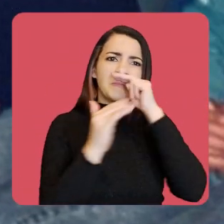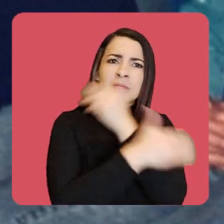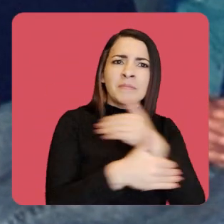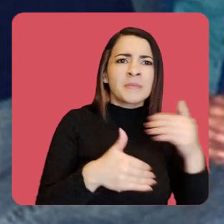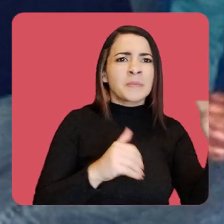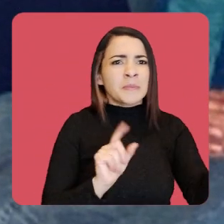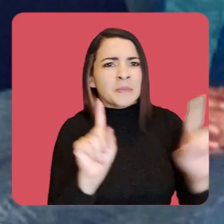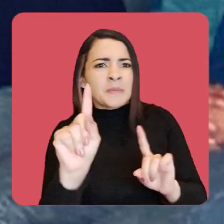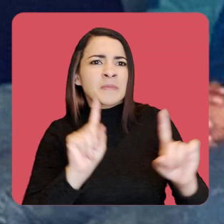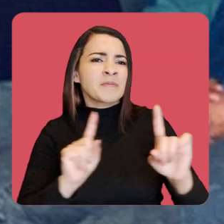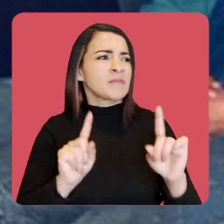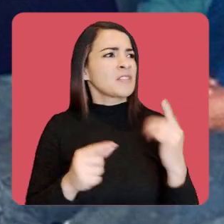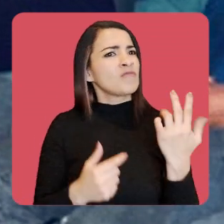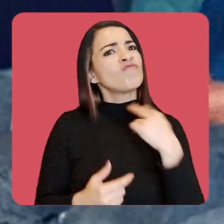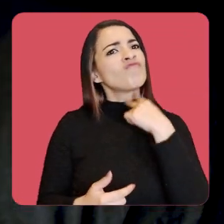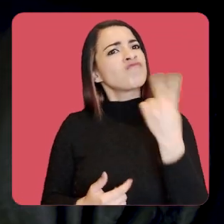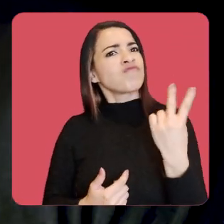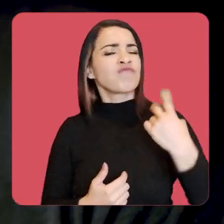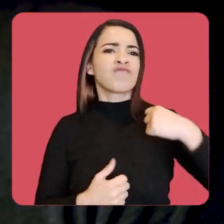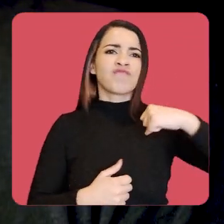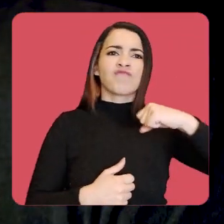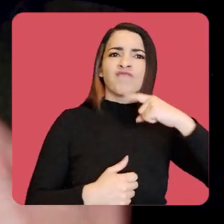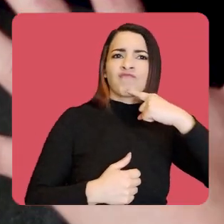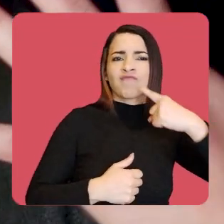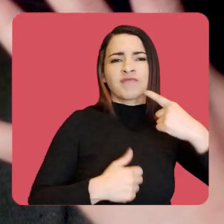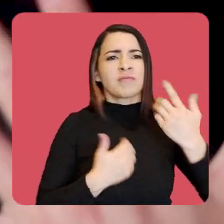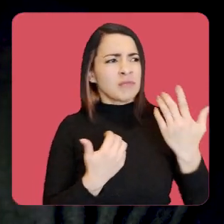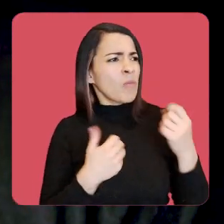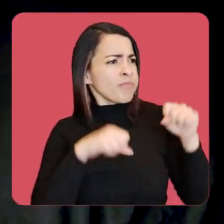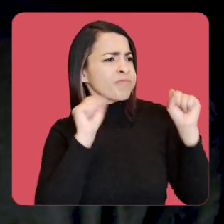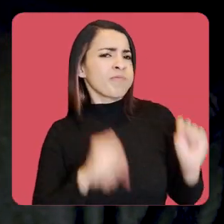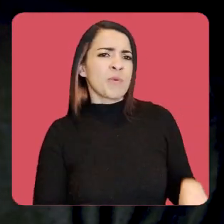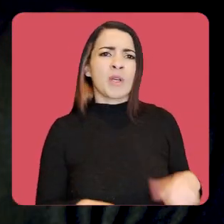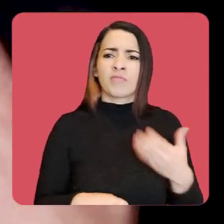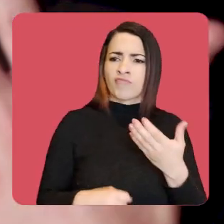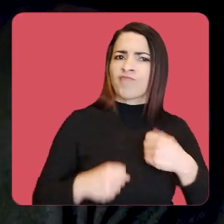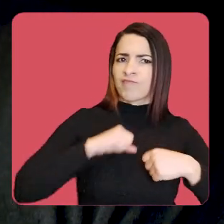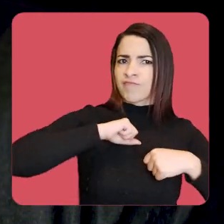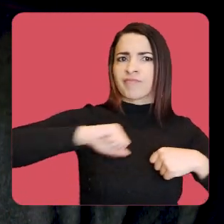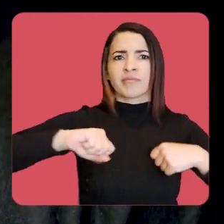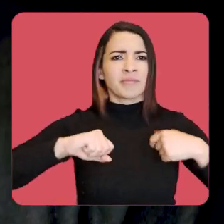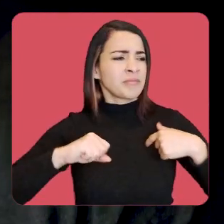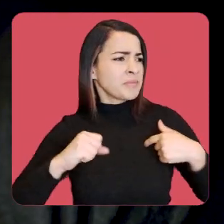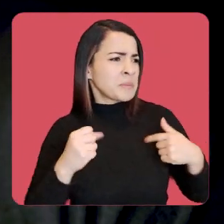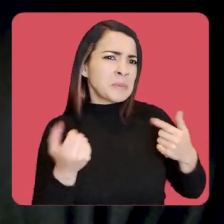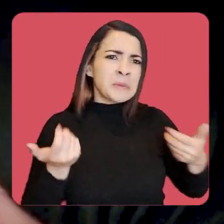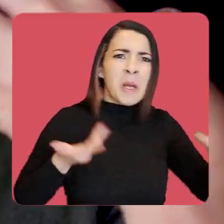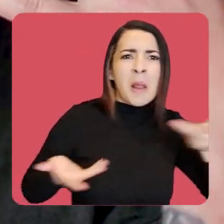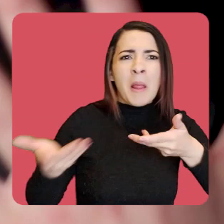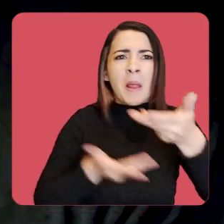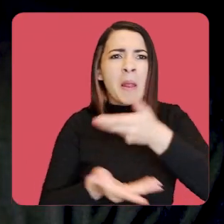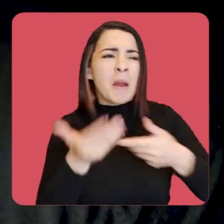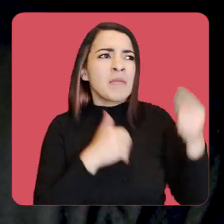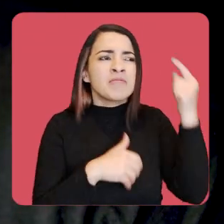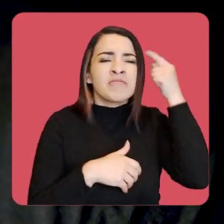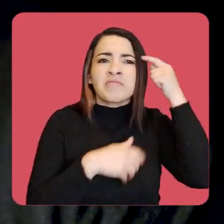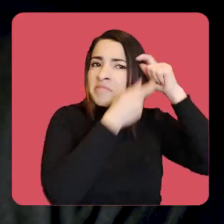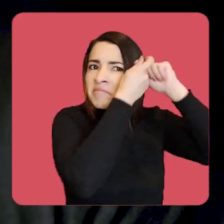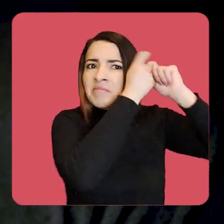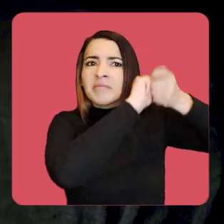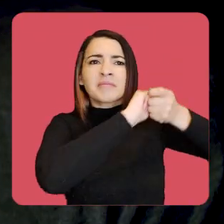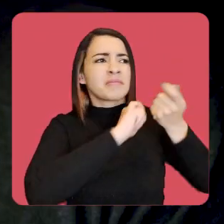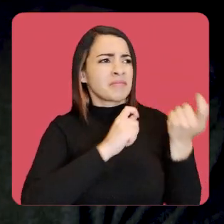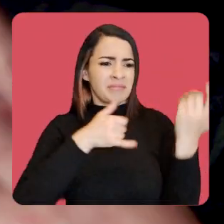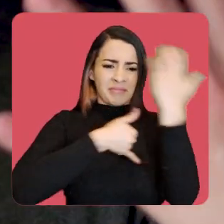otros niños, hablar de derechos, hablar de decirle usted puede hacer esto, usted tiene derecho a esto, usted puede cambiar su forma de